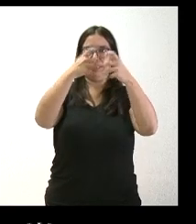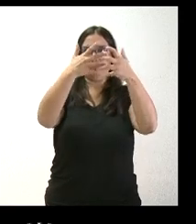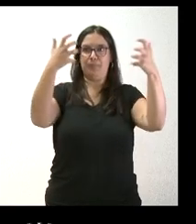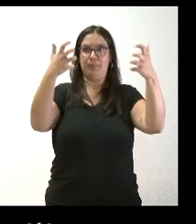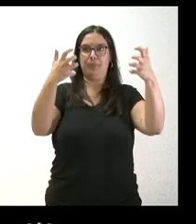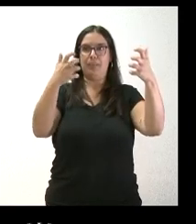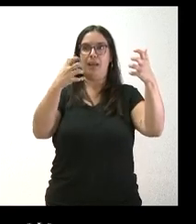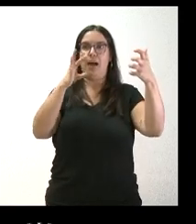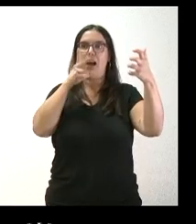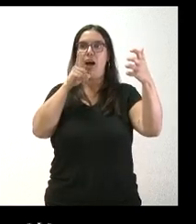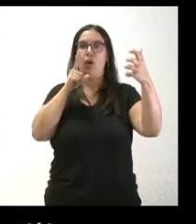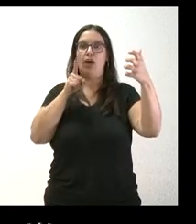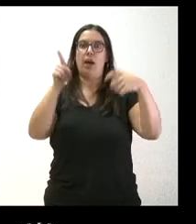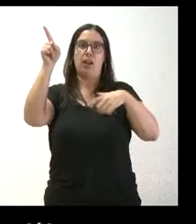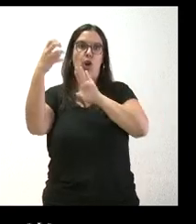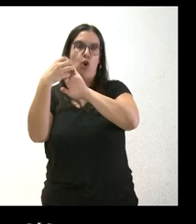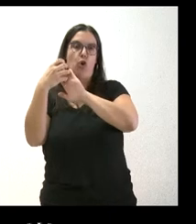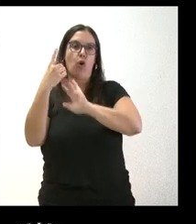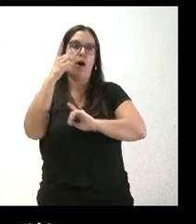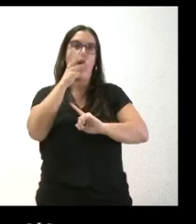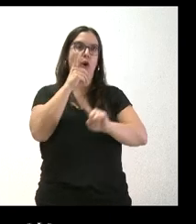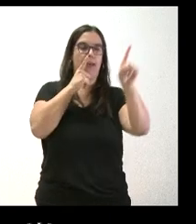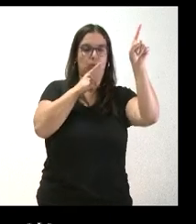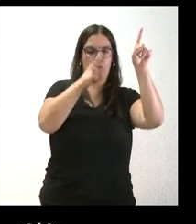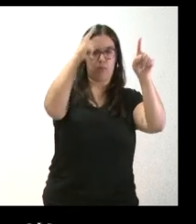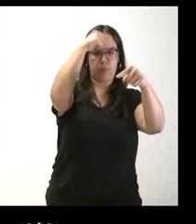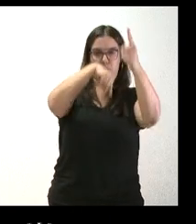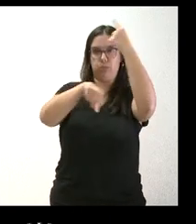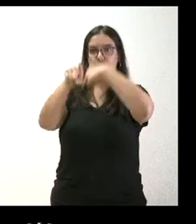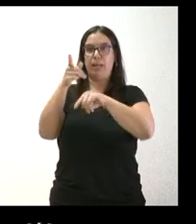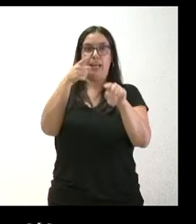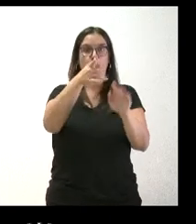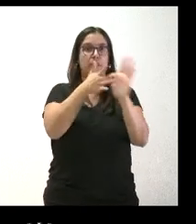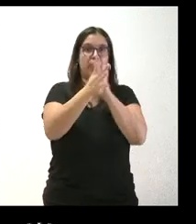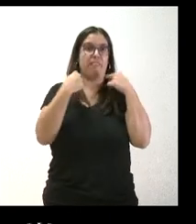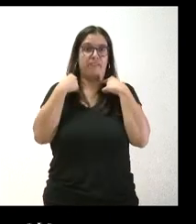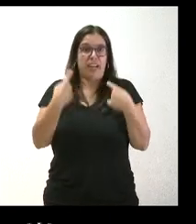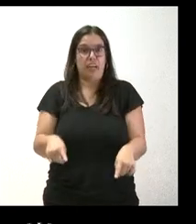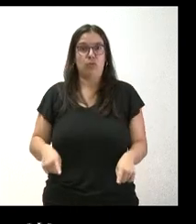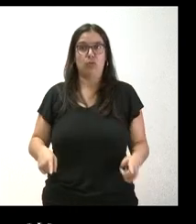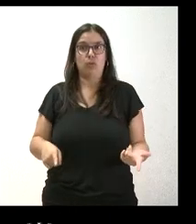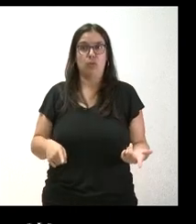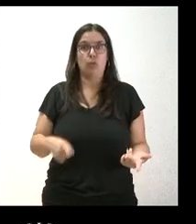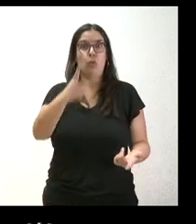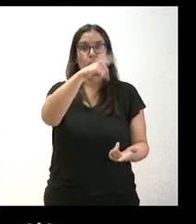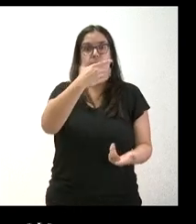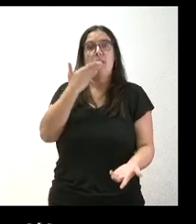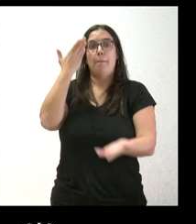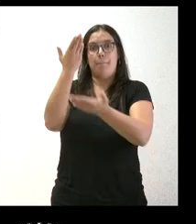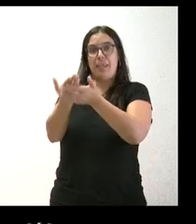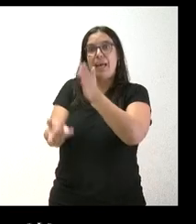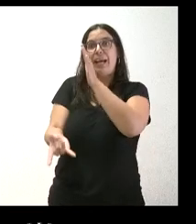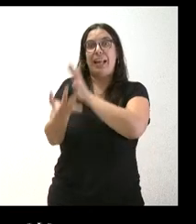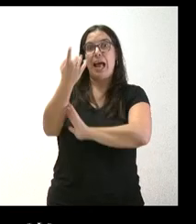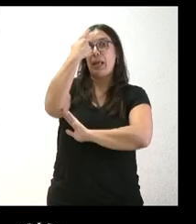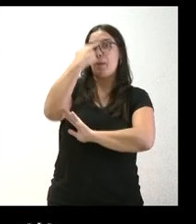ahora tipografía, ahora el logo, ahora es que eso es un fracaso, ¿no? Ustedes han encargado la creación de